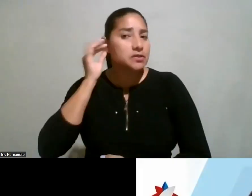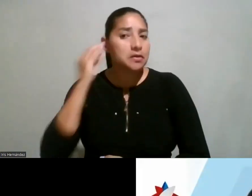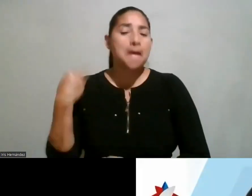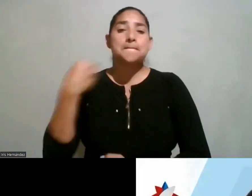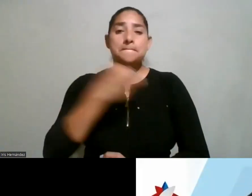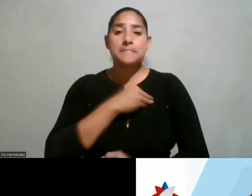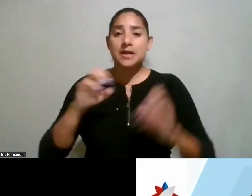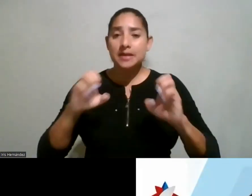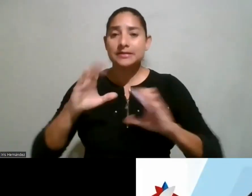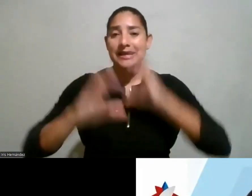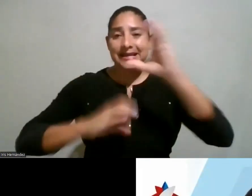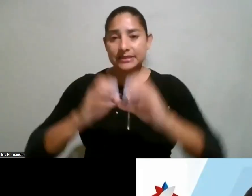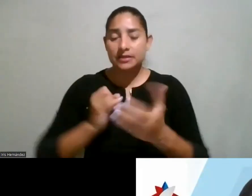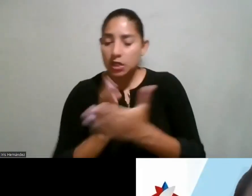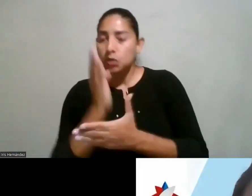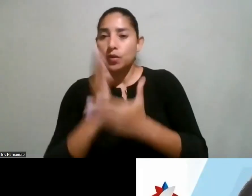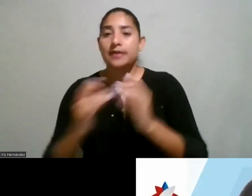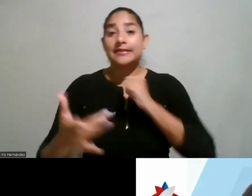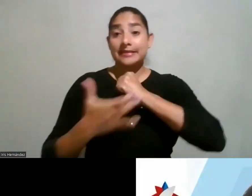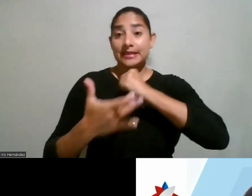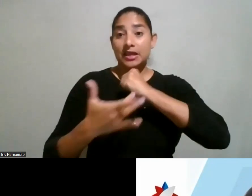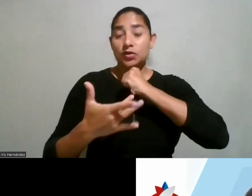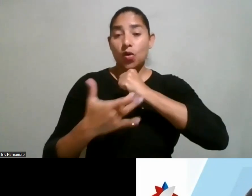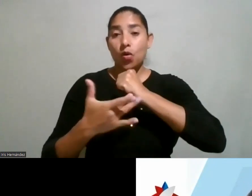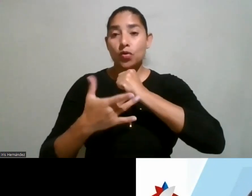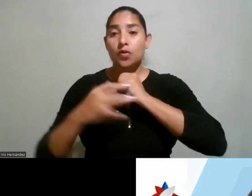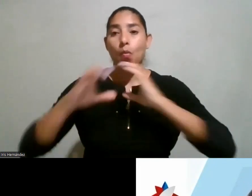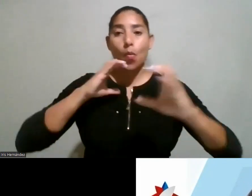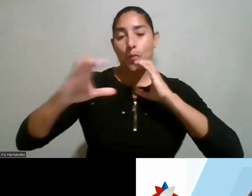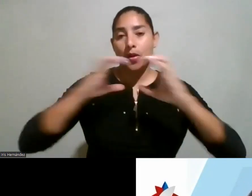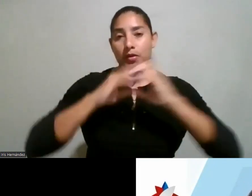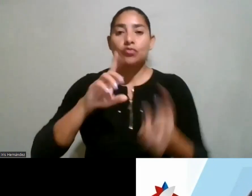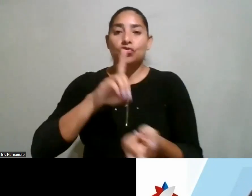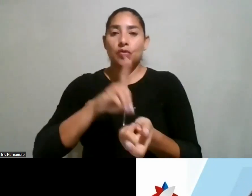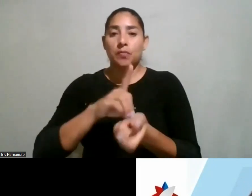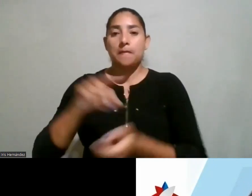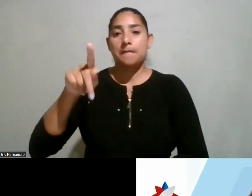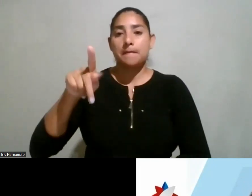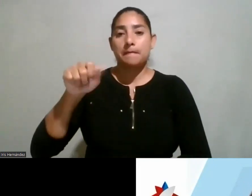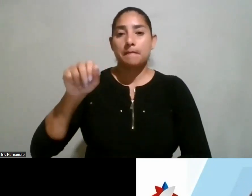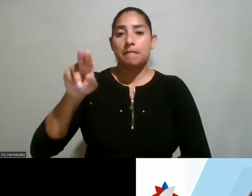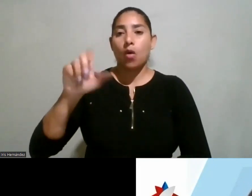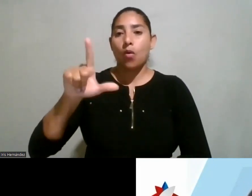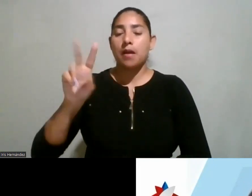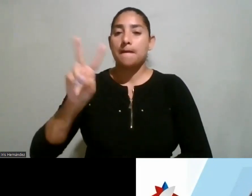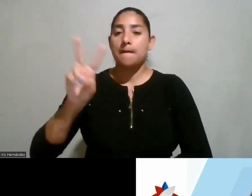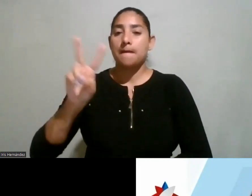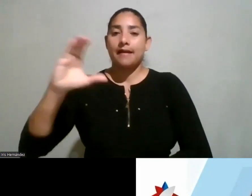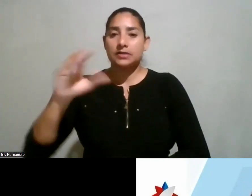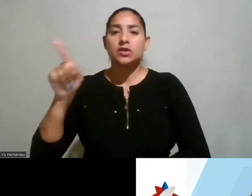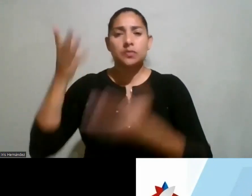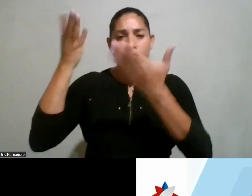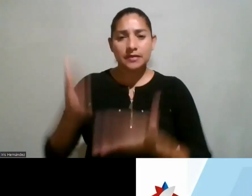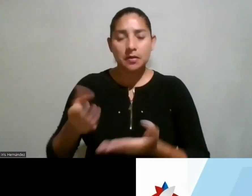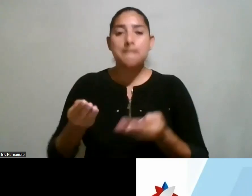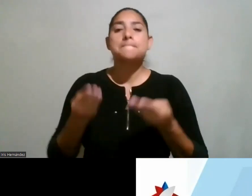de Ciencia, Innovación, Tecnología y Telecomunicaciones, la doctora Paola Vega Castillo. Ella cuenta con